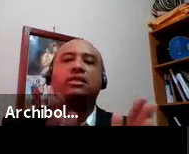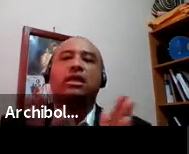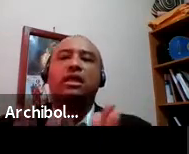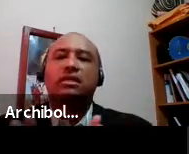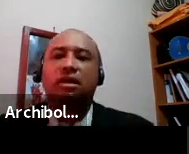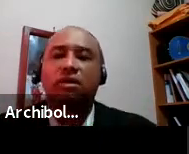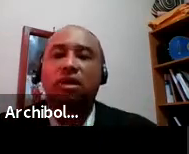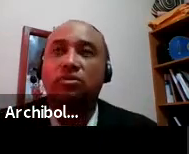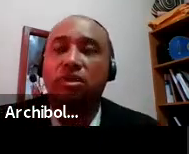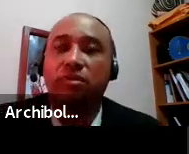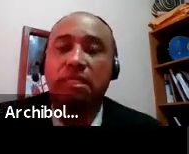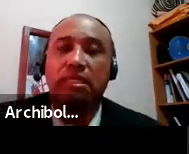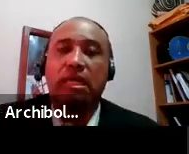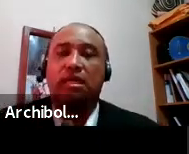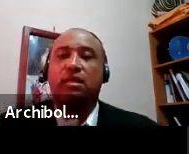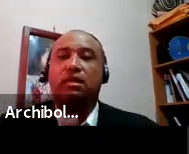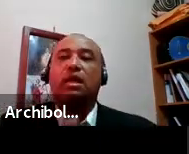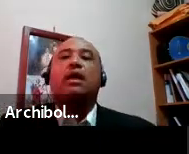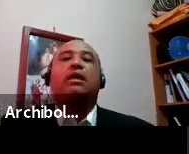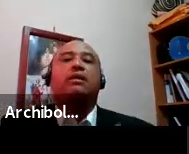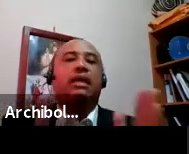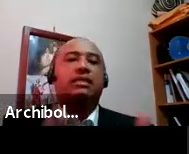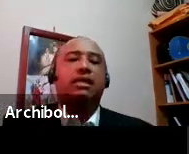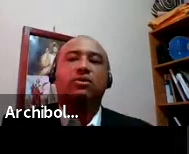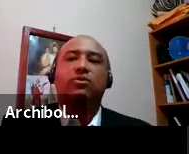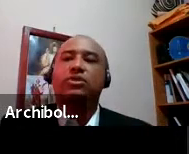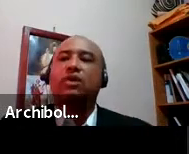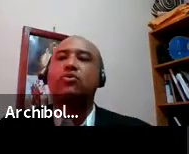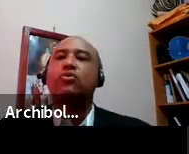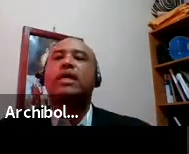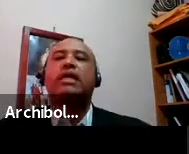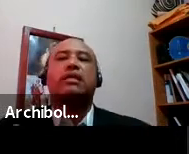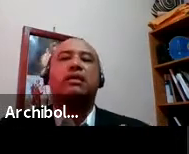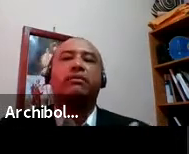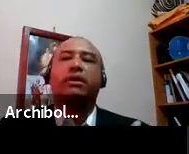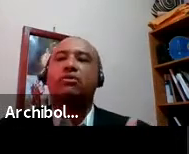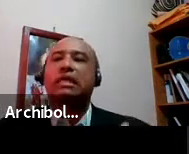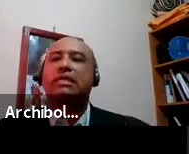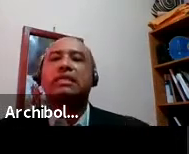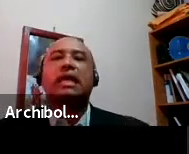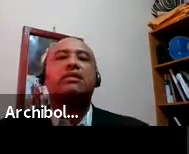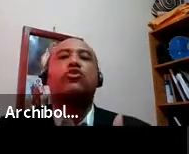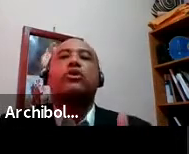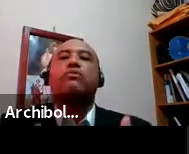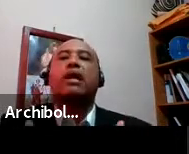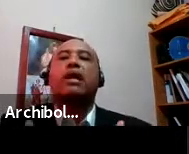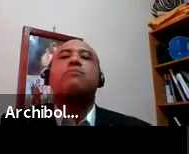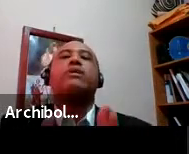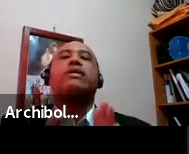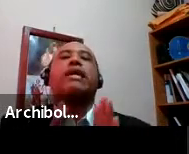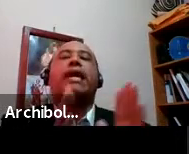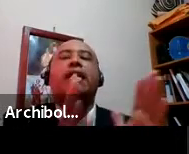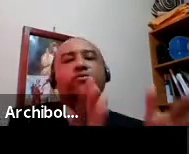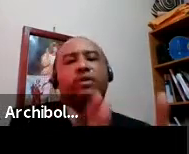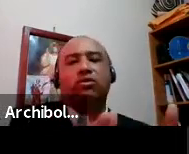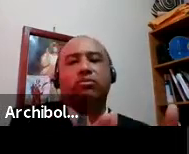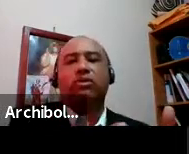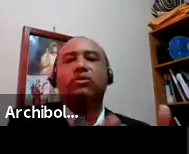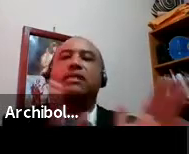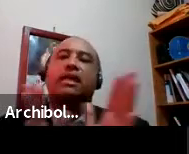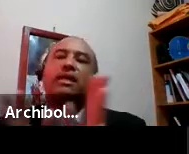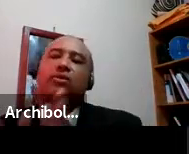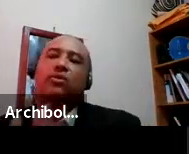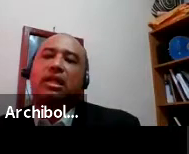los discentes en las aulas universitarias? se hacen algunos ajustes que tienen que ver con la septaxis lo que buscamos es que esos